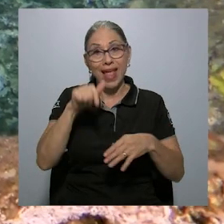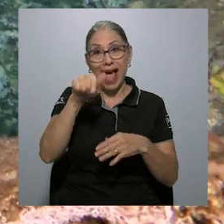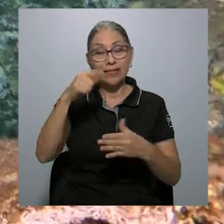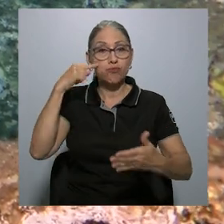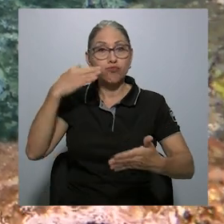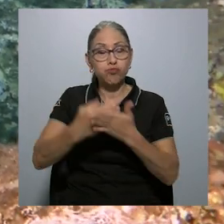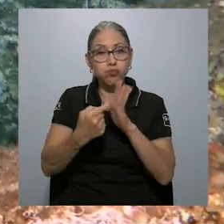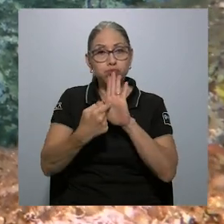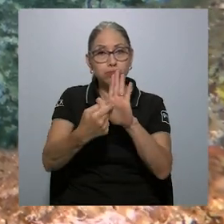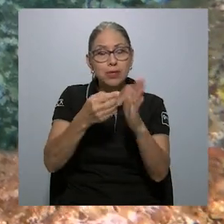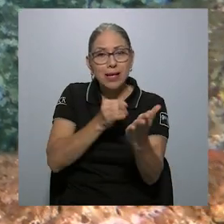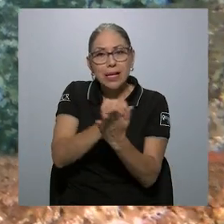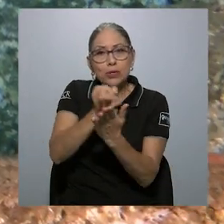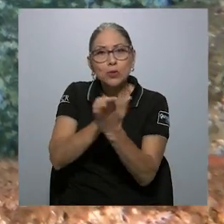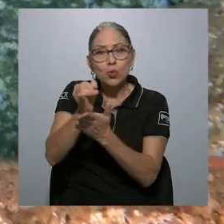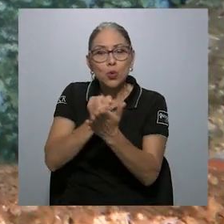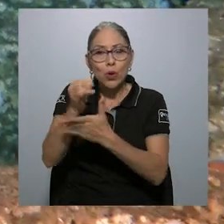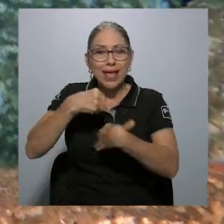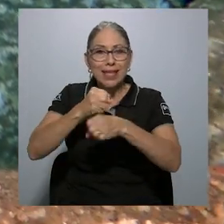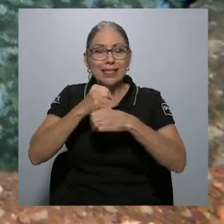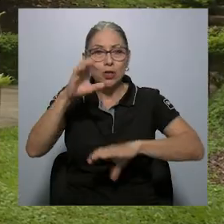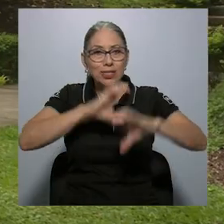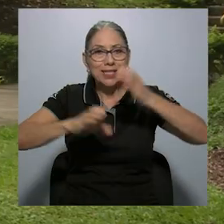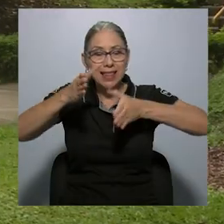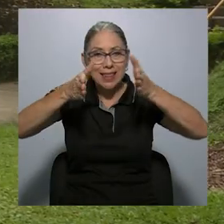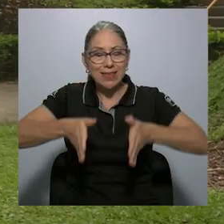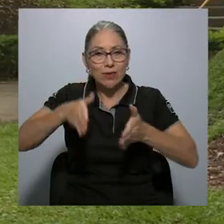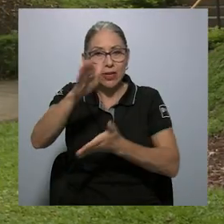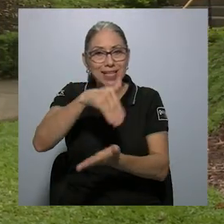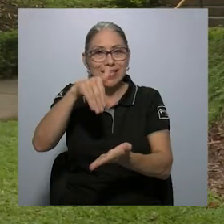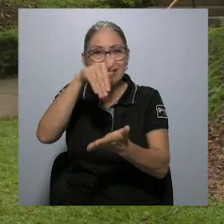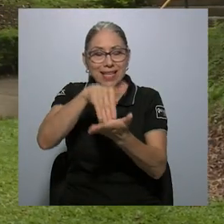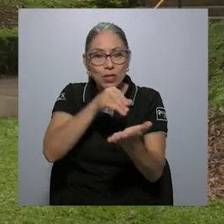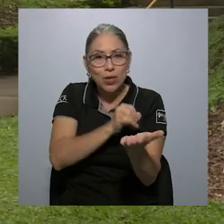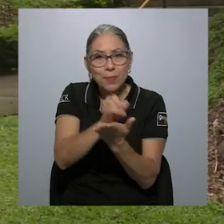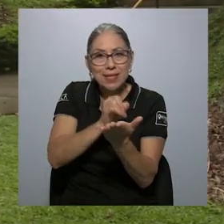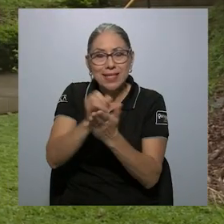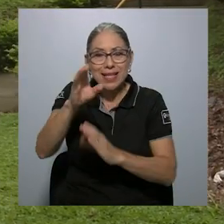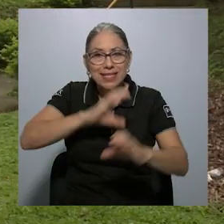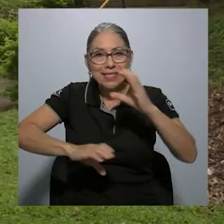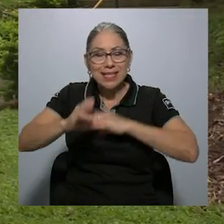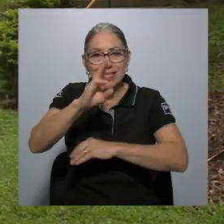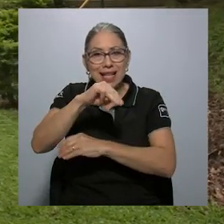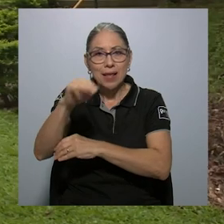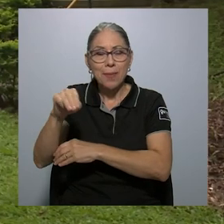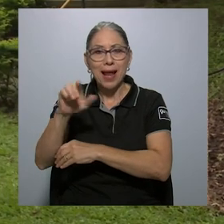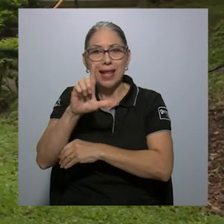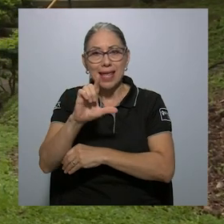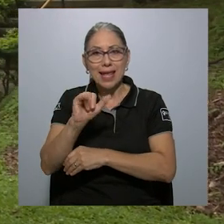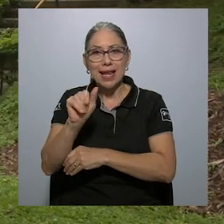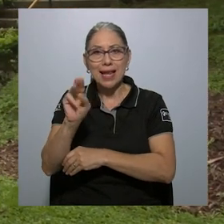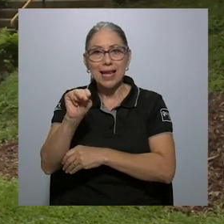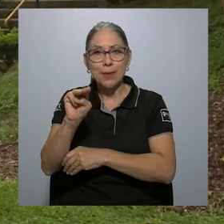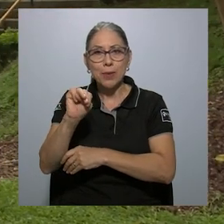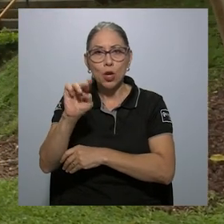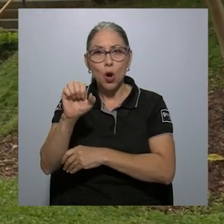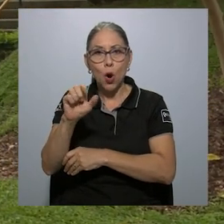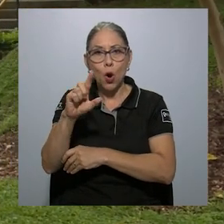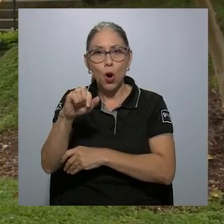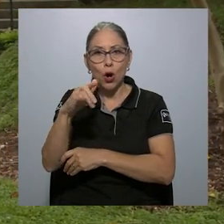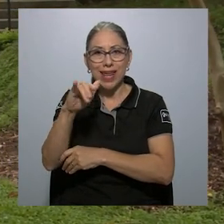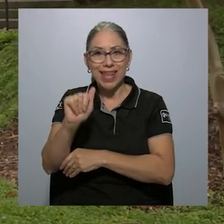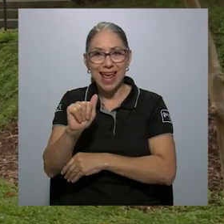Así lo reveló un estudio realizado por científicos del Centro de Investigación en Ciencias del Mar y Limnología,